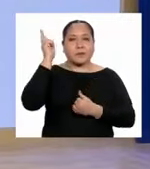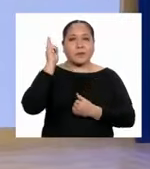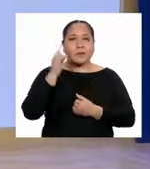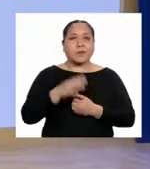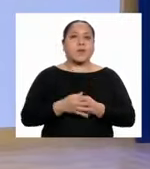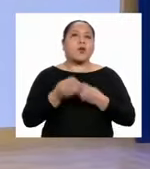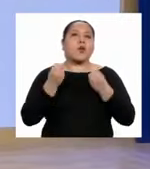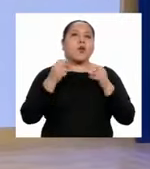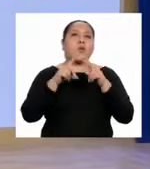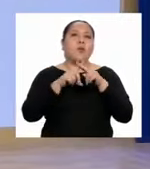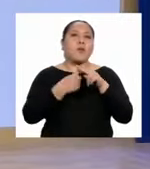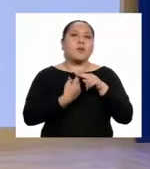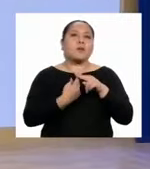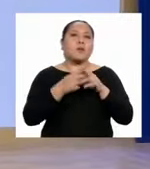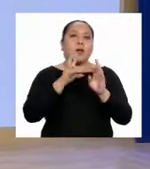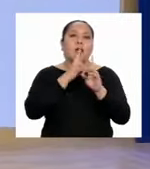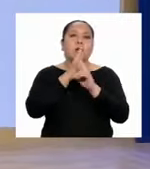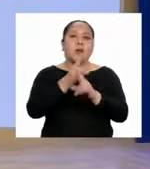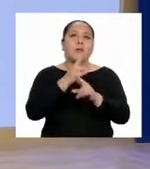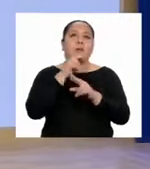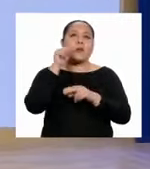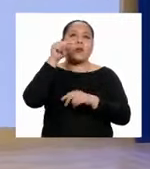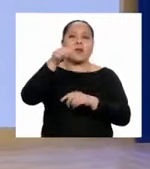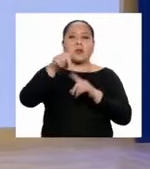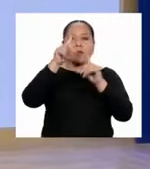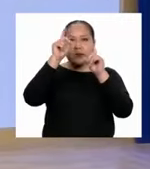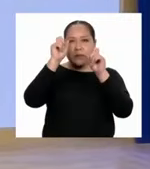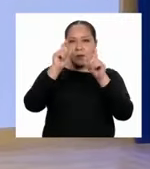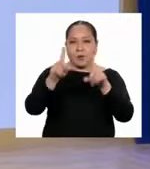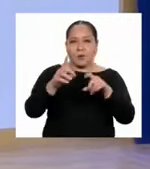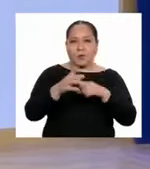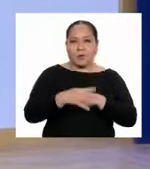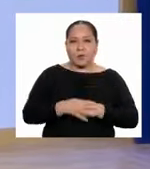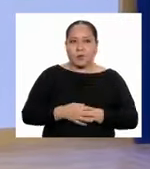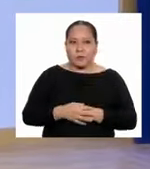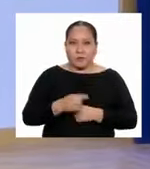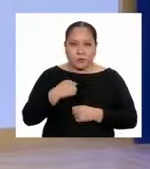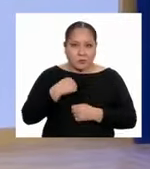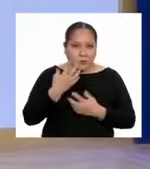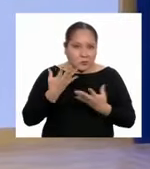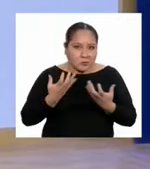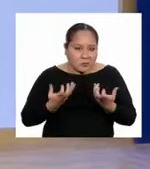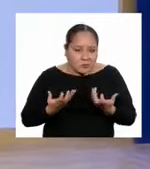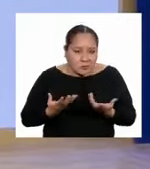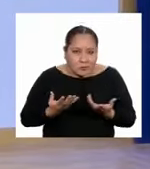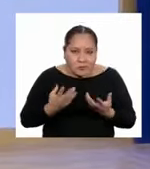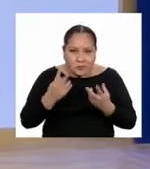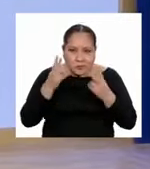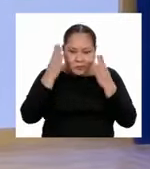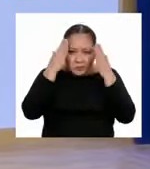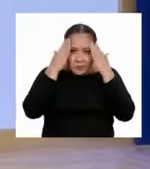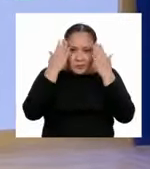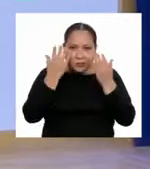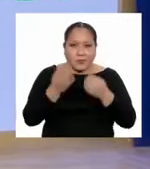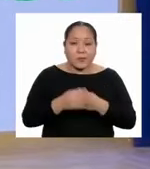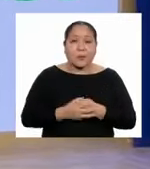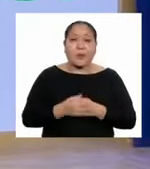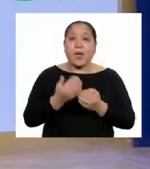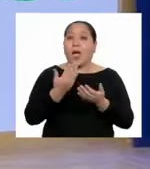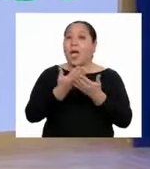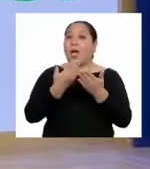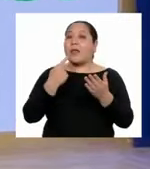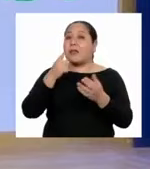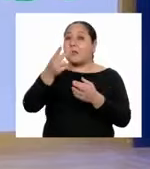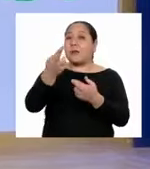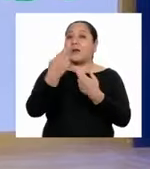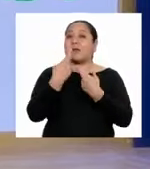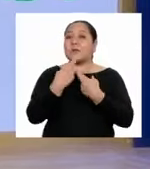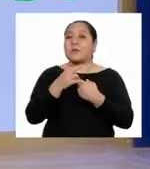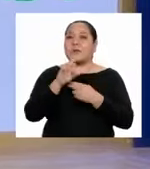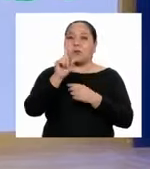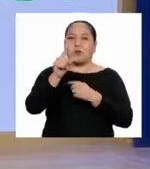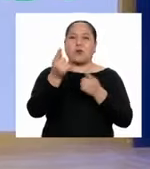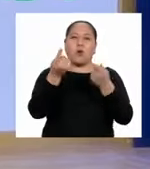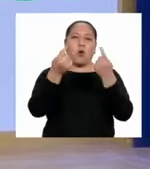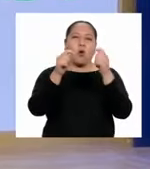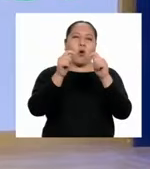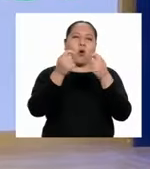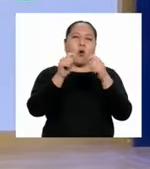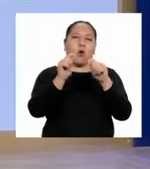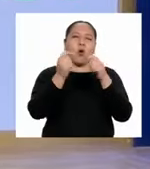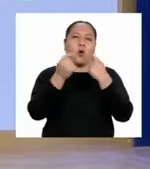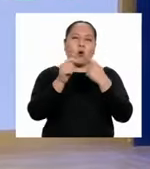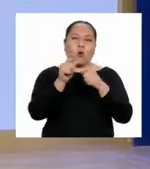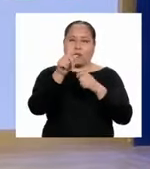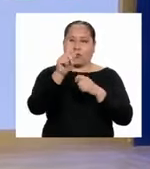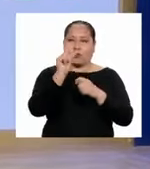¿por dónde empezamos para responder a esa pregunta? ¡Me muero de curiosidad! Antes de que me responda, le pido un momentito para